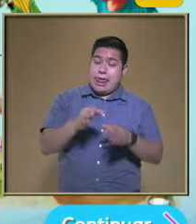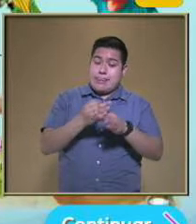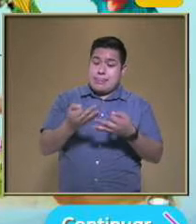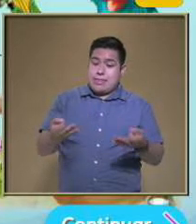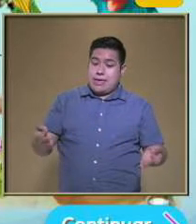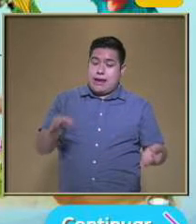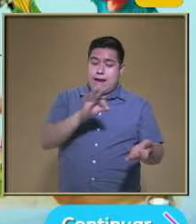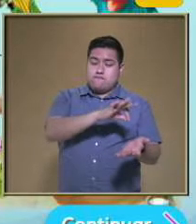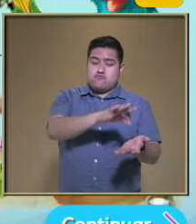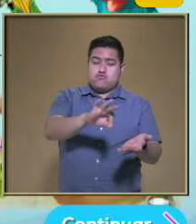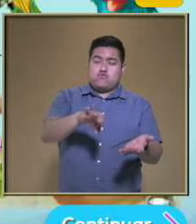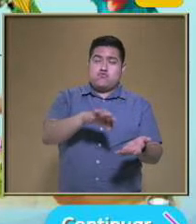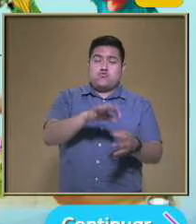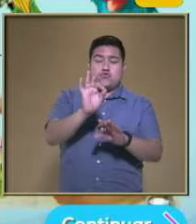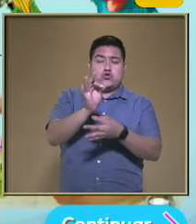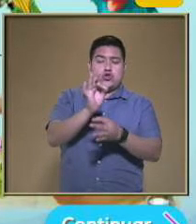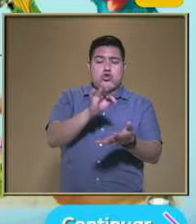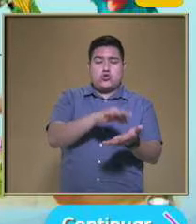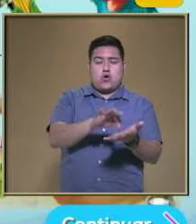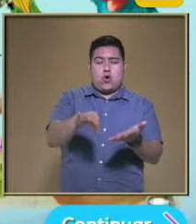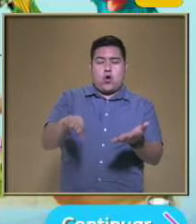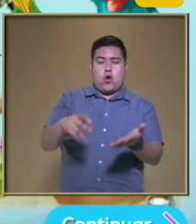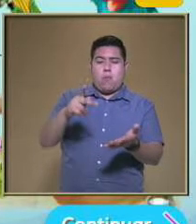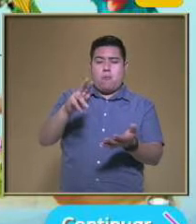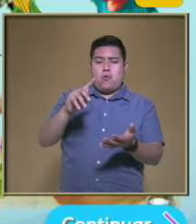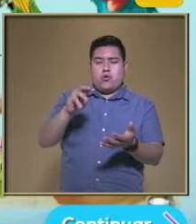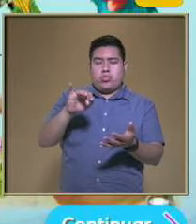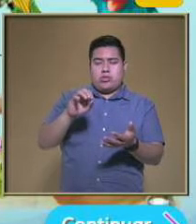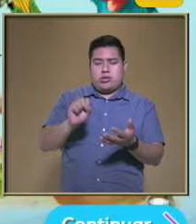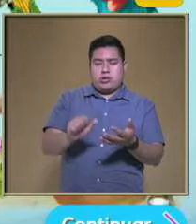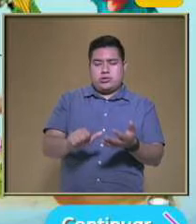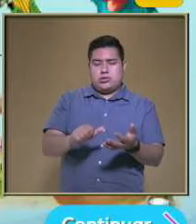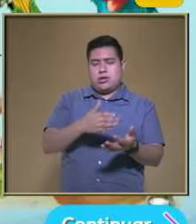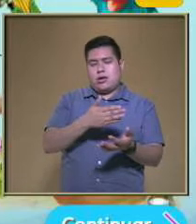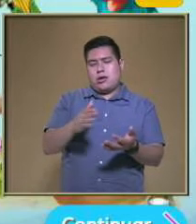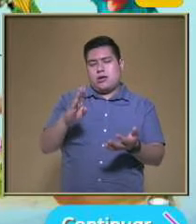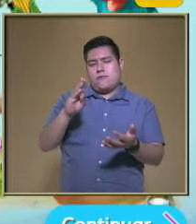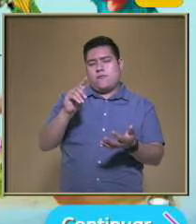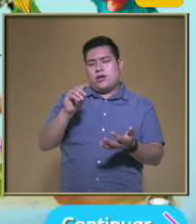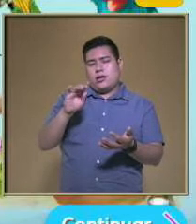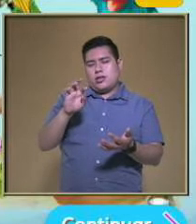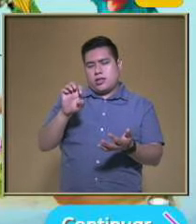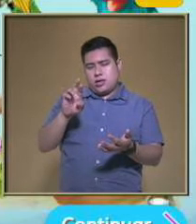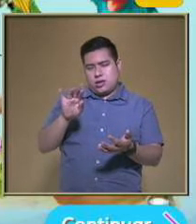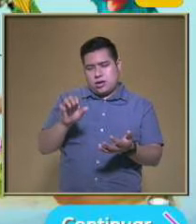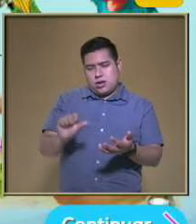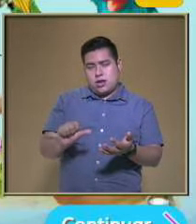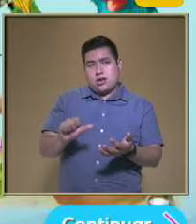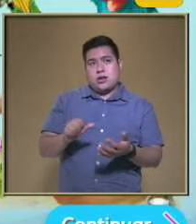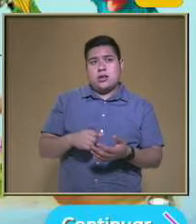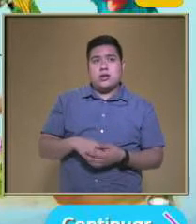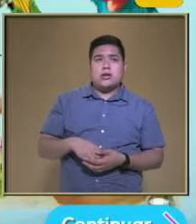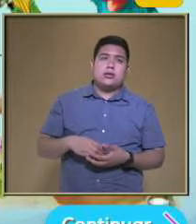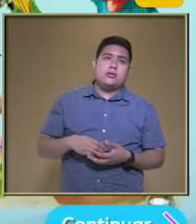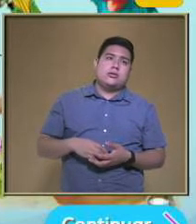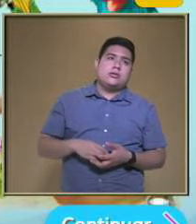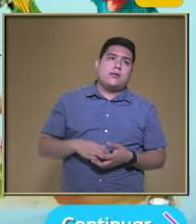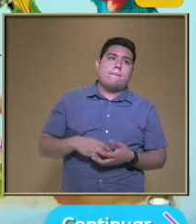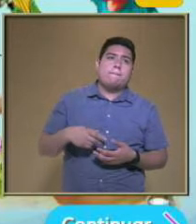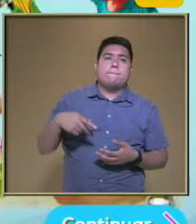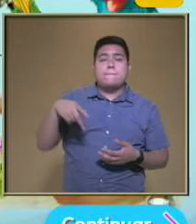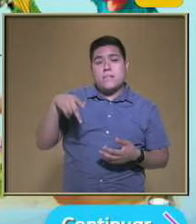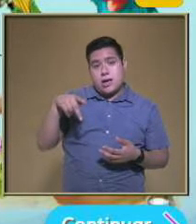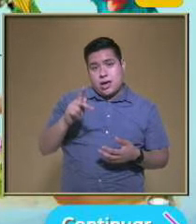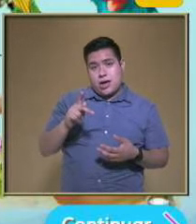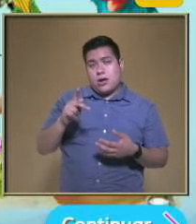seres vivos Microorganismos Como los protistas Y las bacterias Que no producen Sus propios alimentos Ni se comen A otros seres Pero se